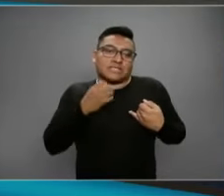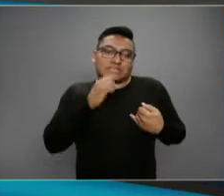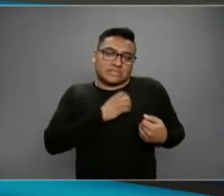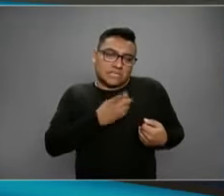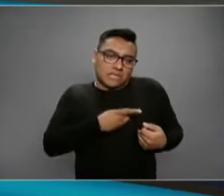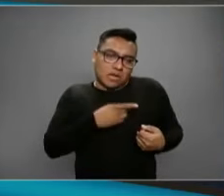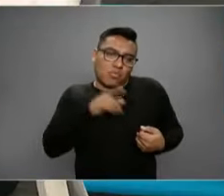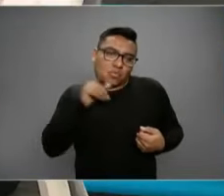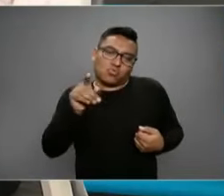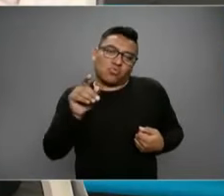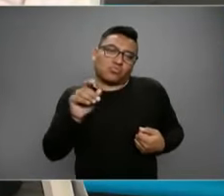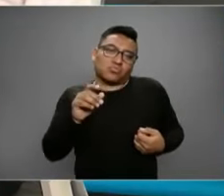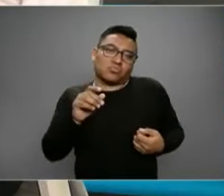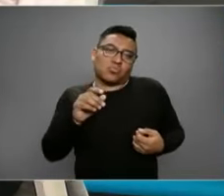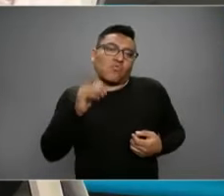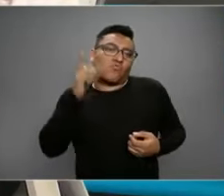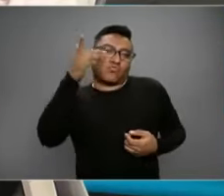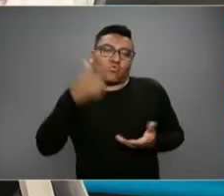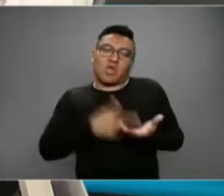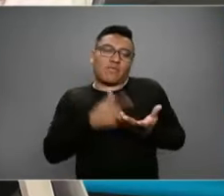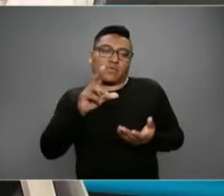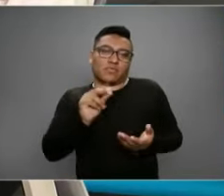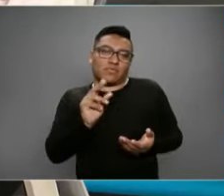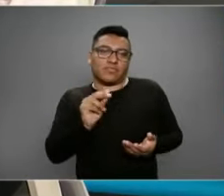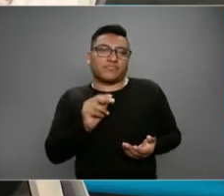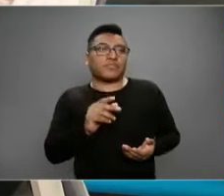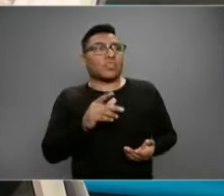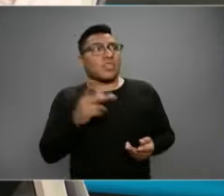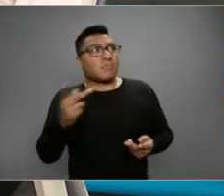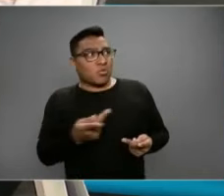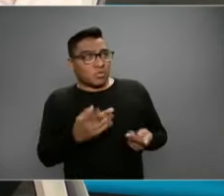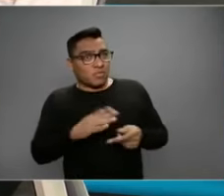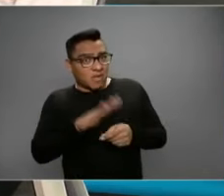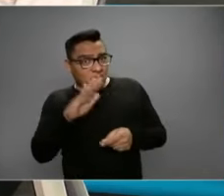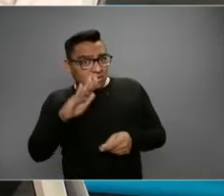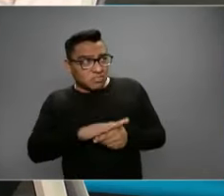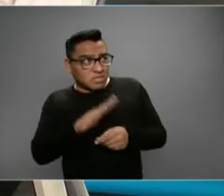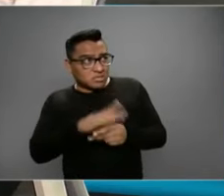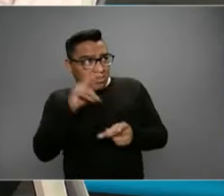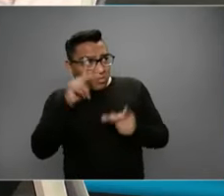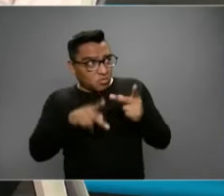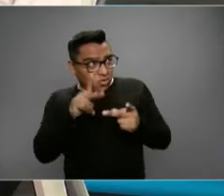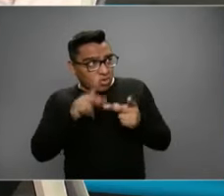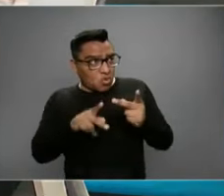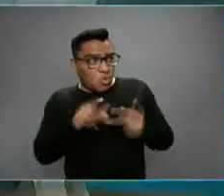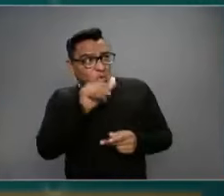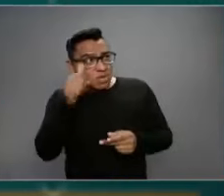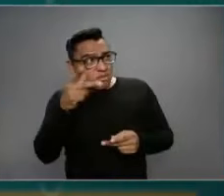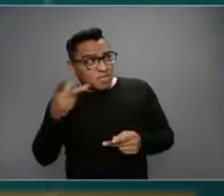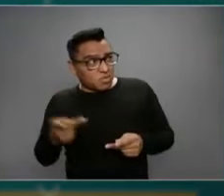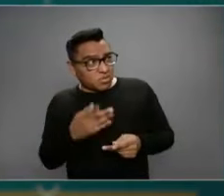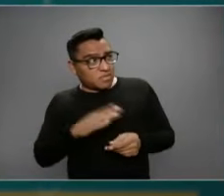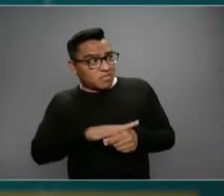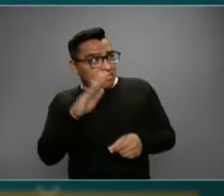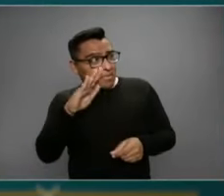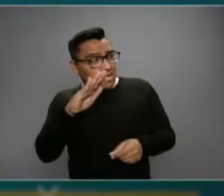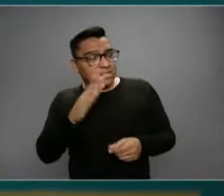gracias por lo de joven. Una pregunta más, por favor, antes de irnos al corte. ¿Alguna pregunta más por ahí?